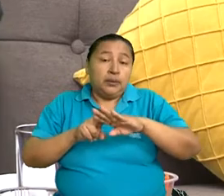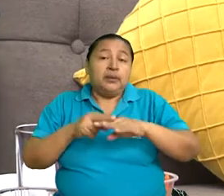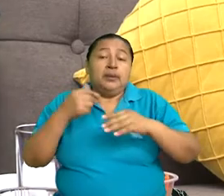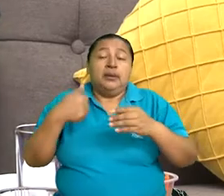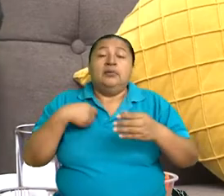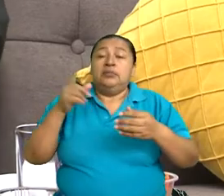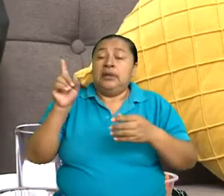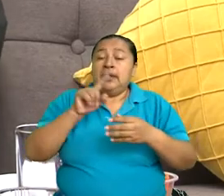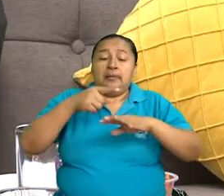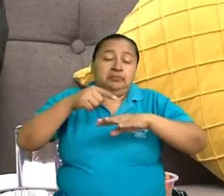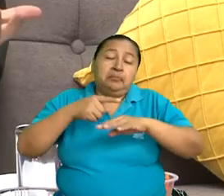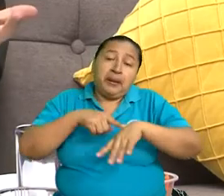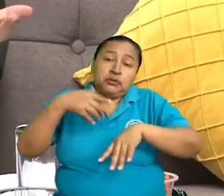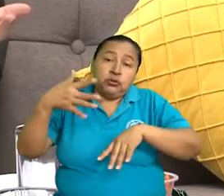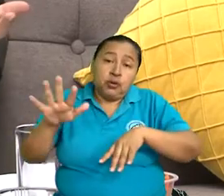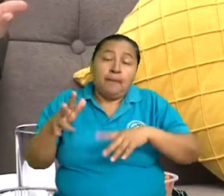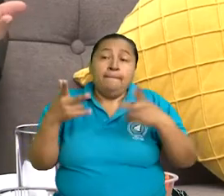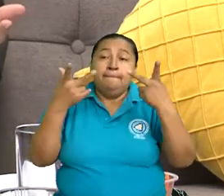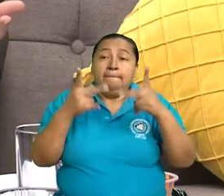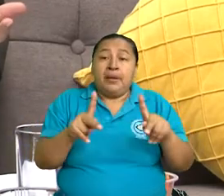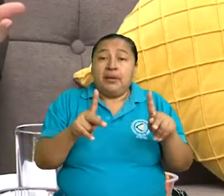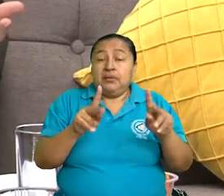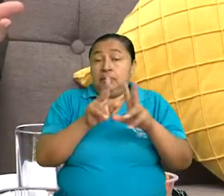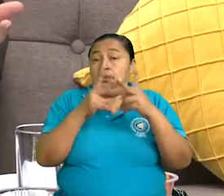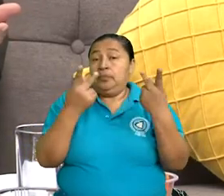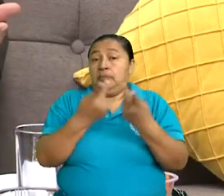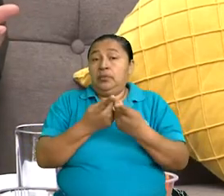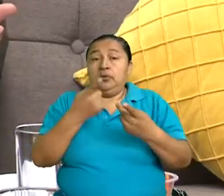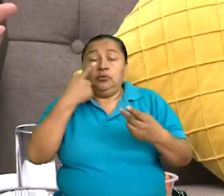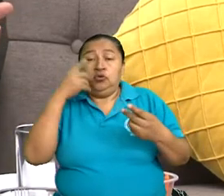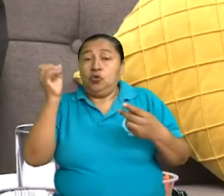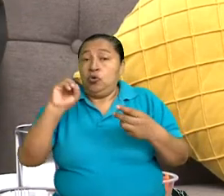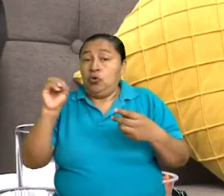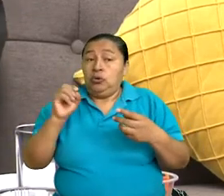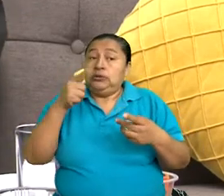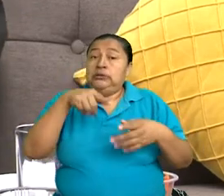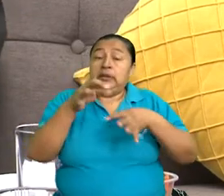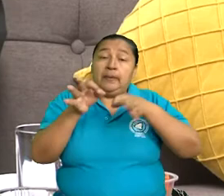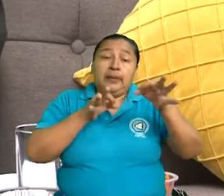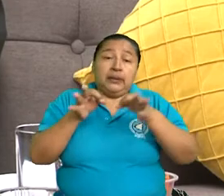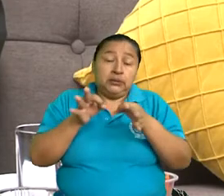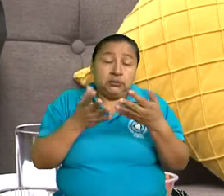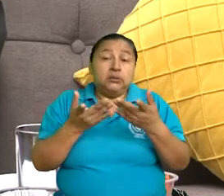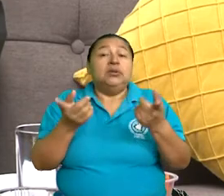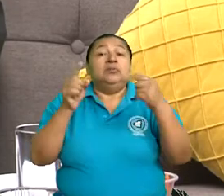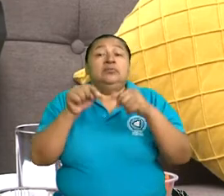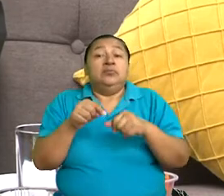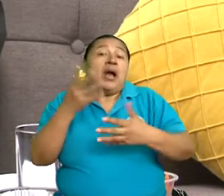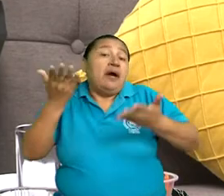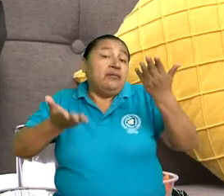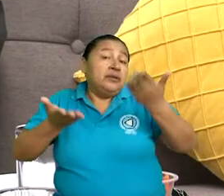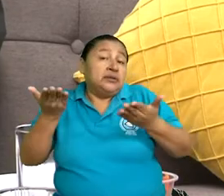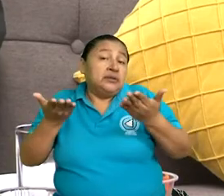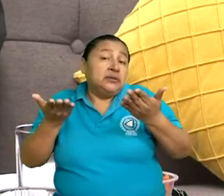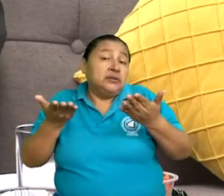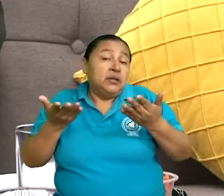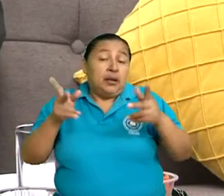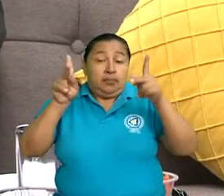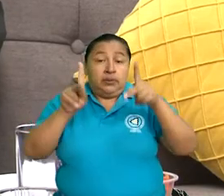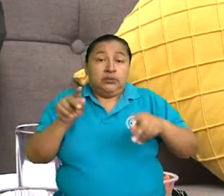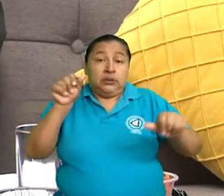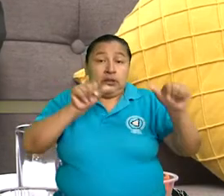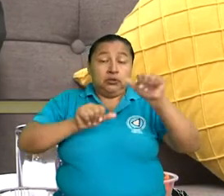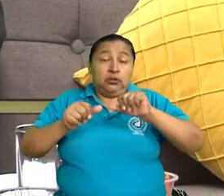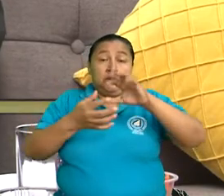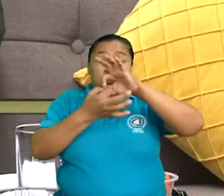y cuáles no. Pero el pueblo no conoce esos detalles jurídicos e inclusive muchas veces los actores del